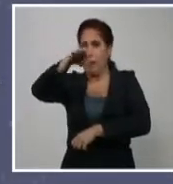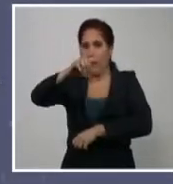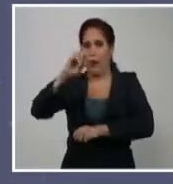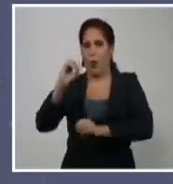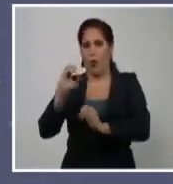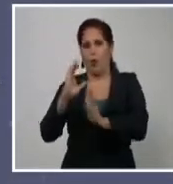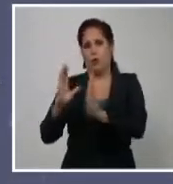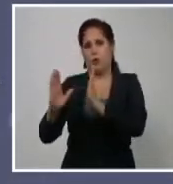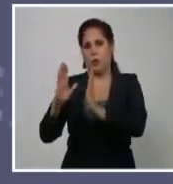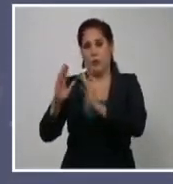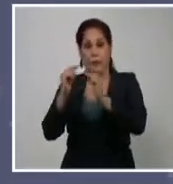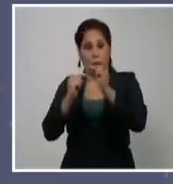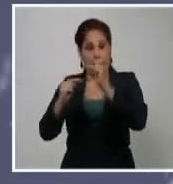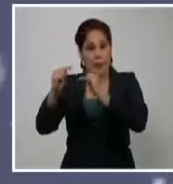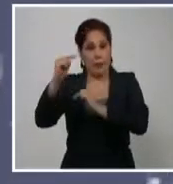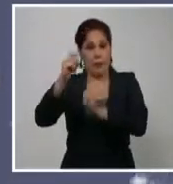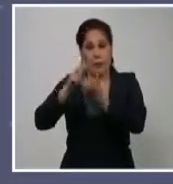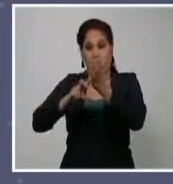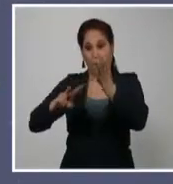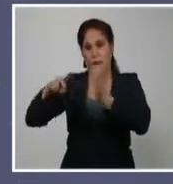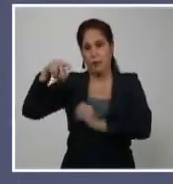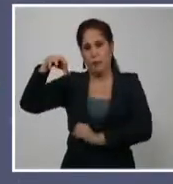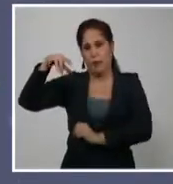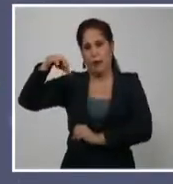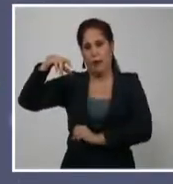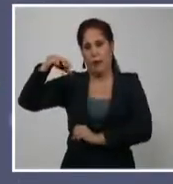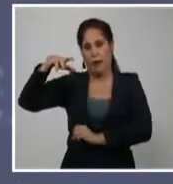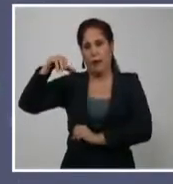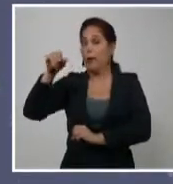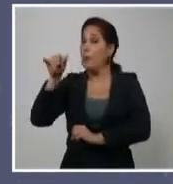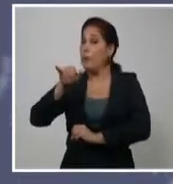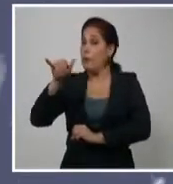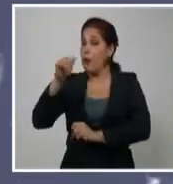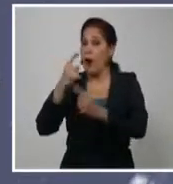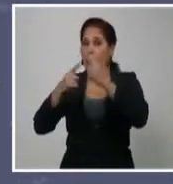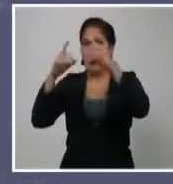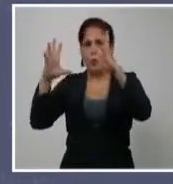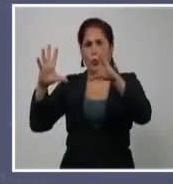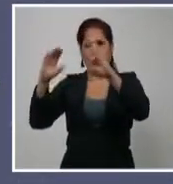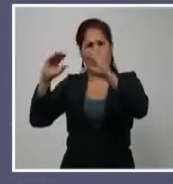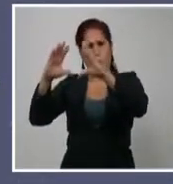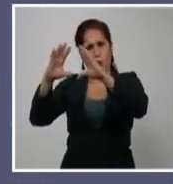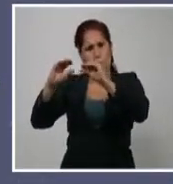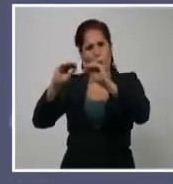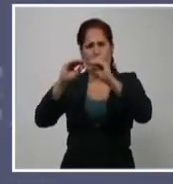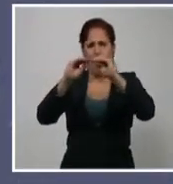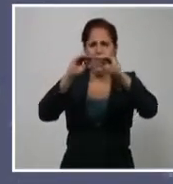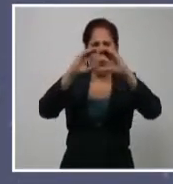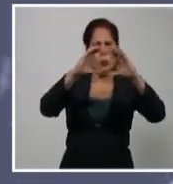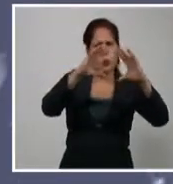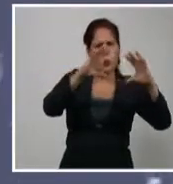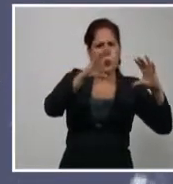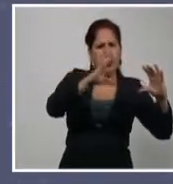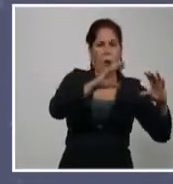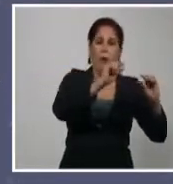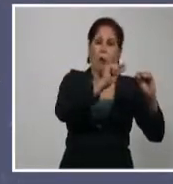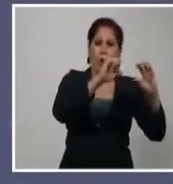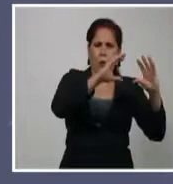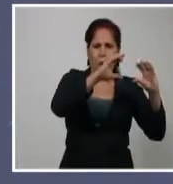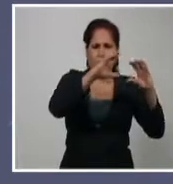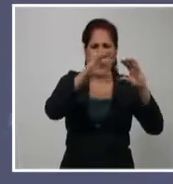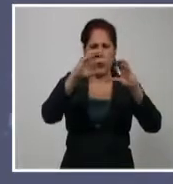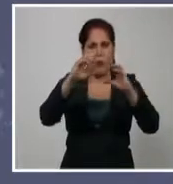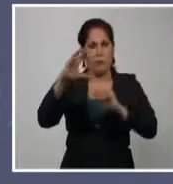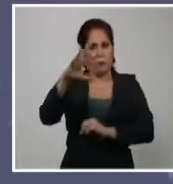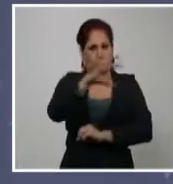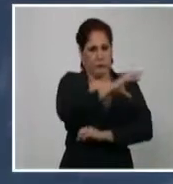occidental, principalmente en la provincia de Pinar del Río y también algunos nublados pero con cielos parcialmente nublados y poca nubosidad en el